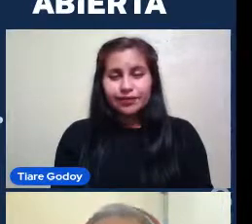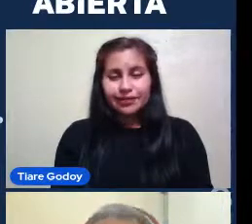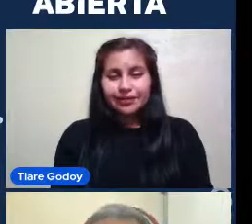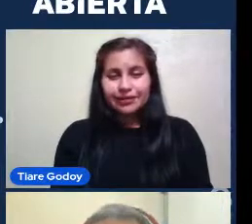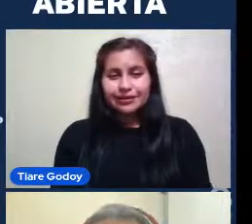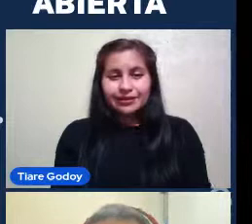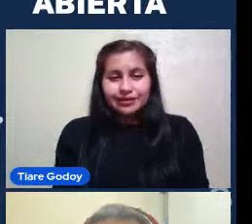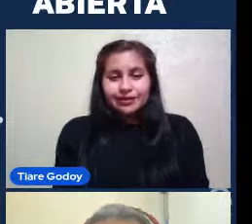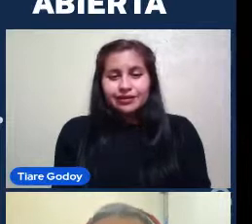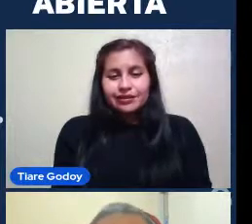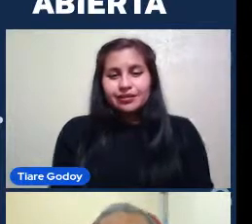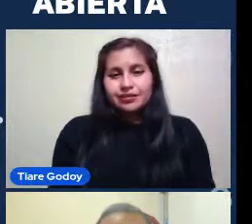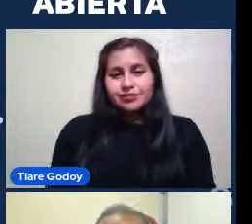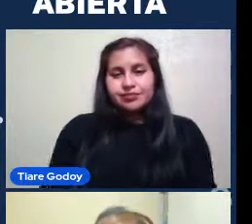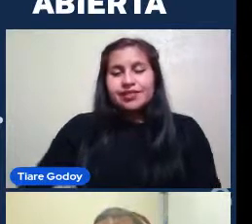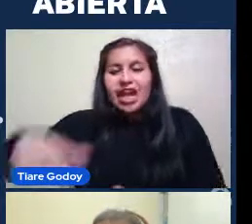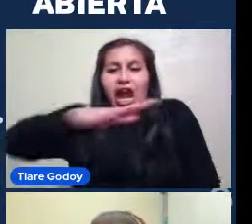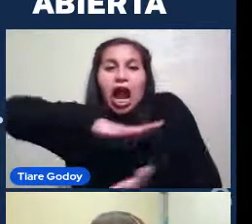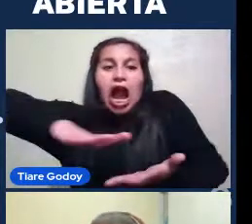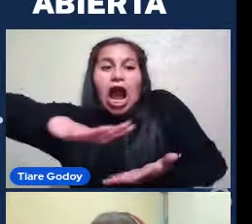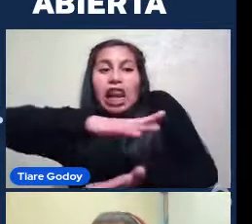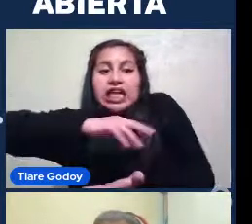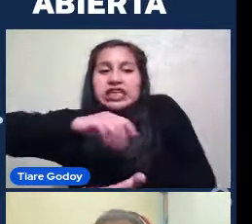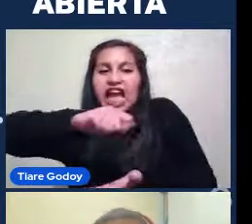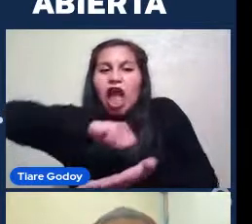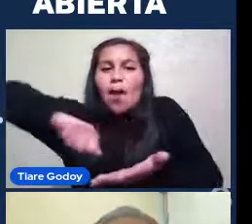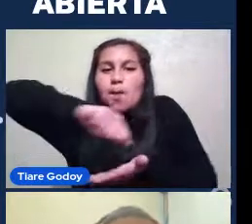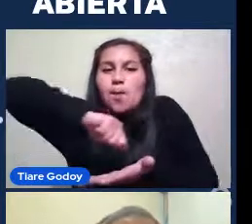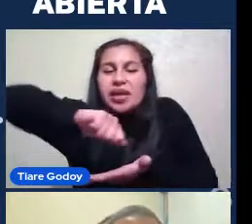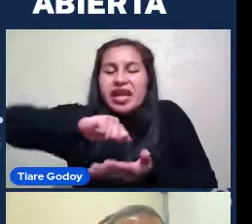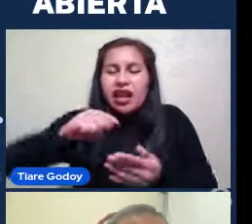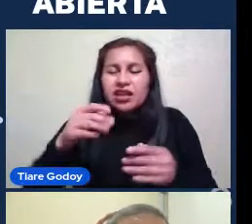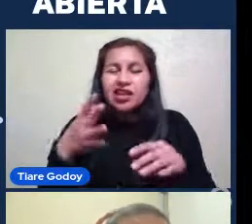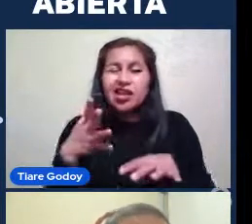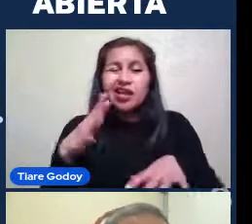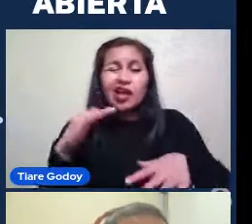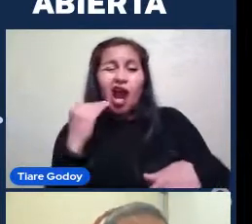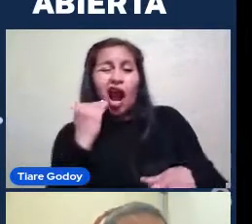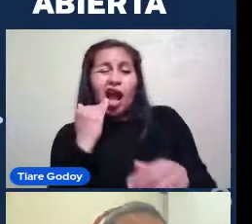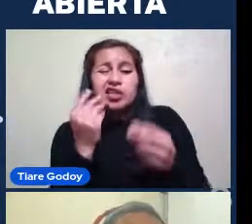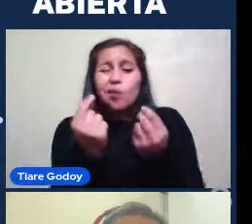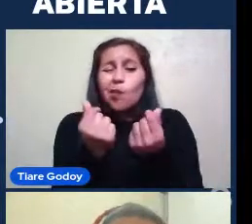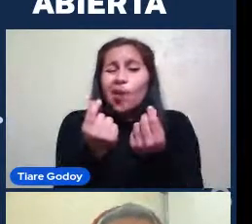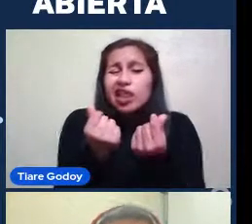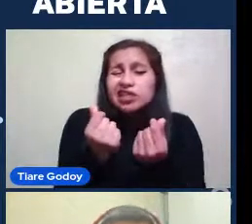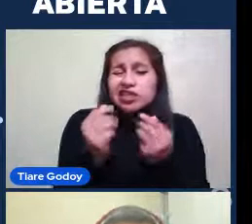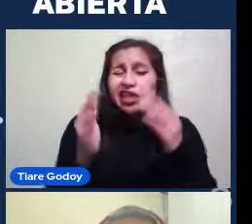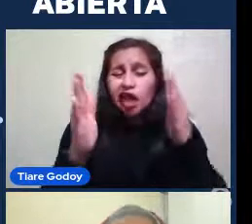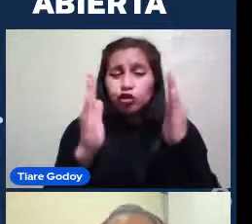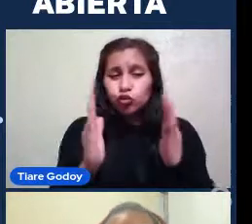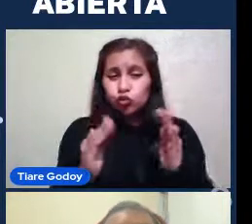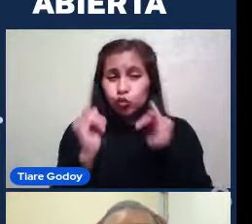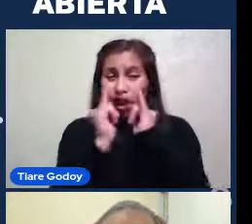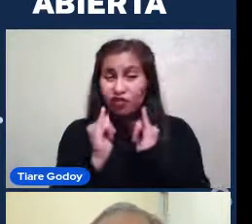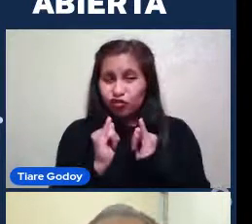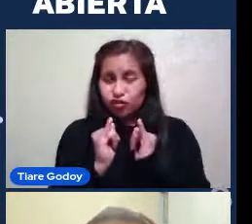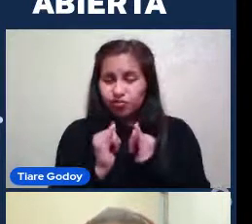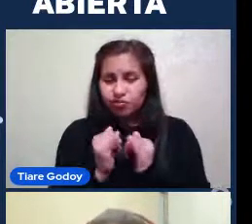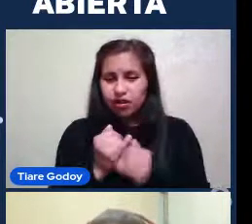Las galaxias Espirales Tienen mucha Similitud En su estructura Y por lo mismo Cuando vemos Una